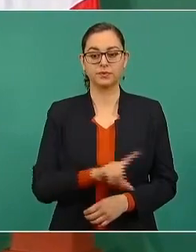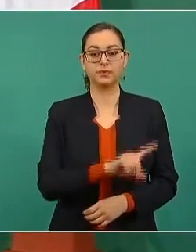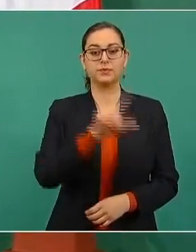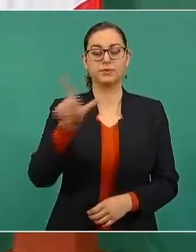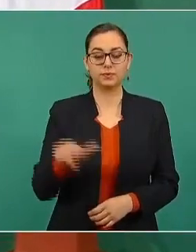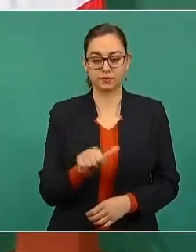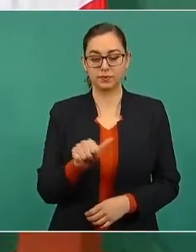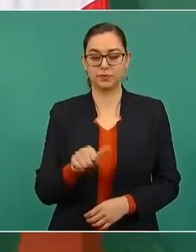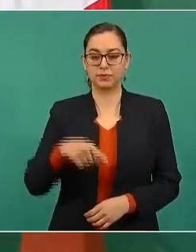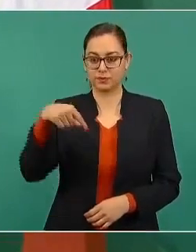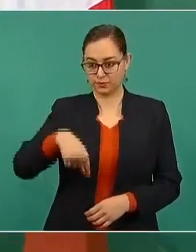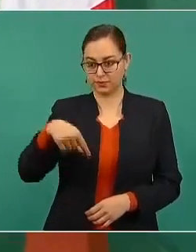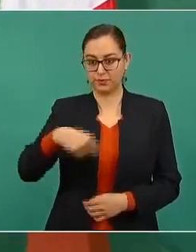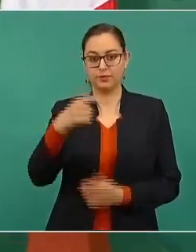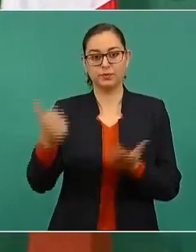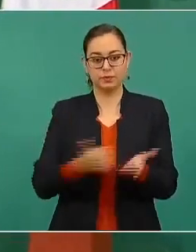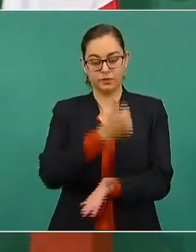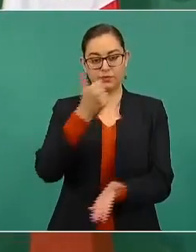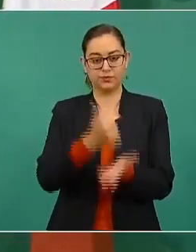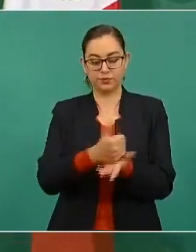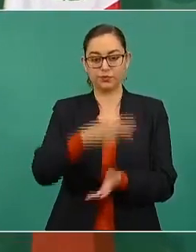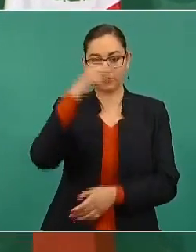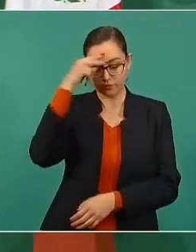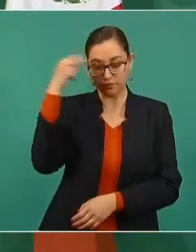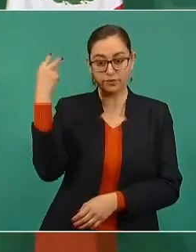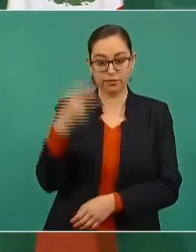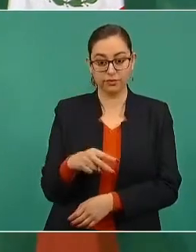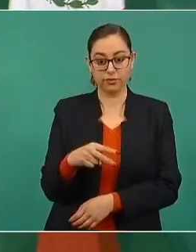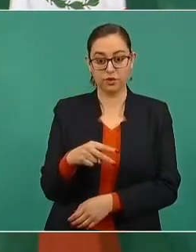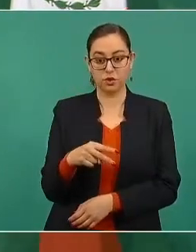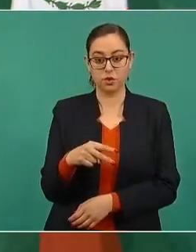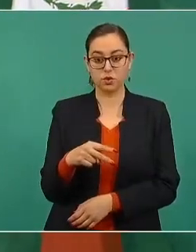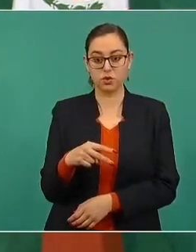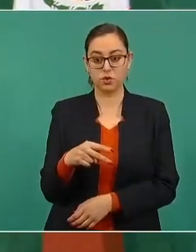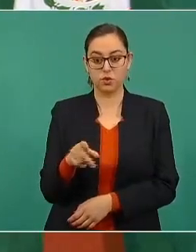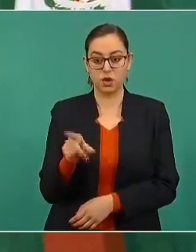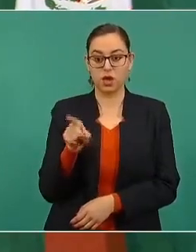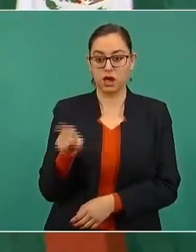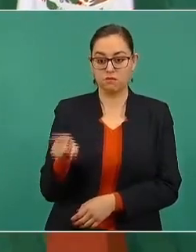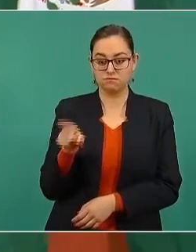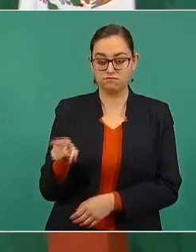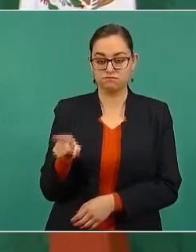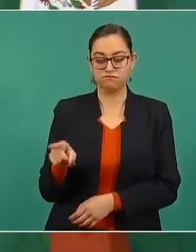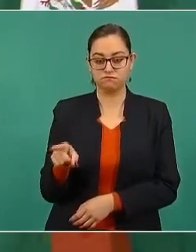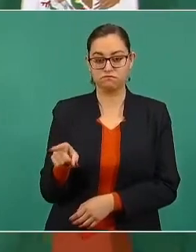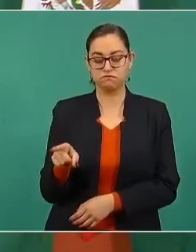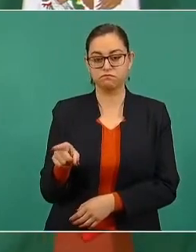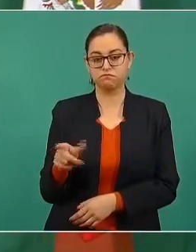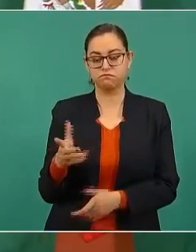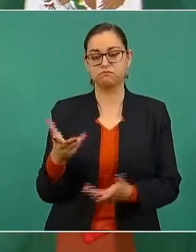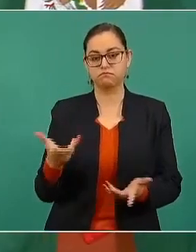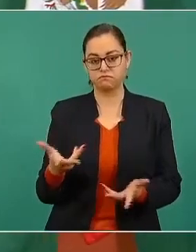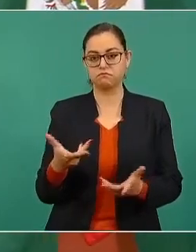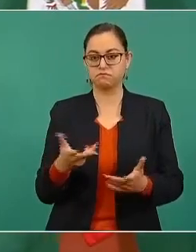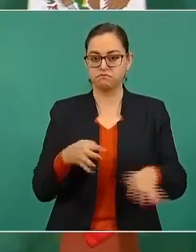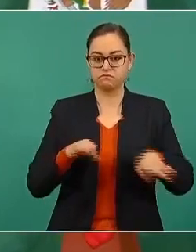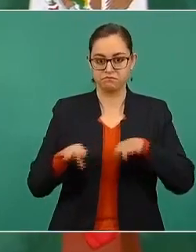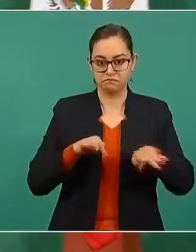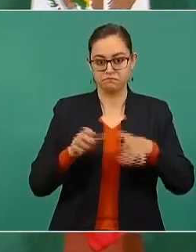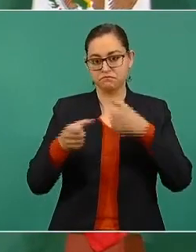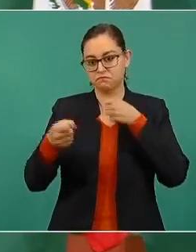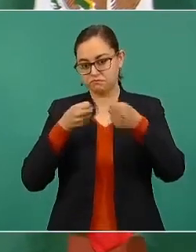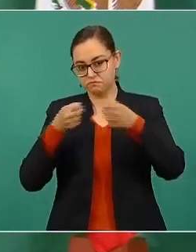la Ciudad de México, fue periodista y directivo de la